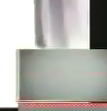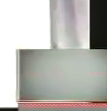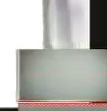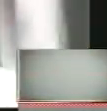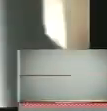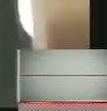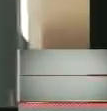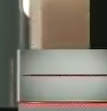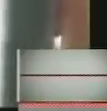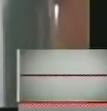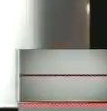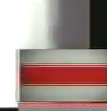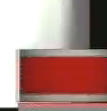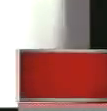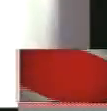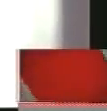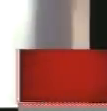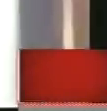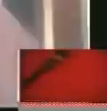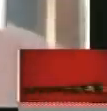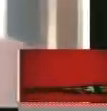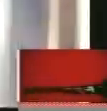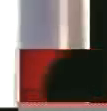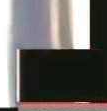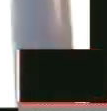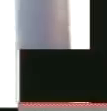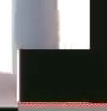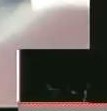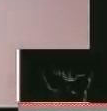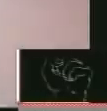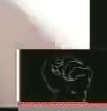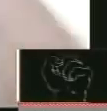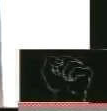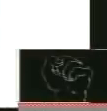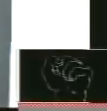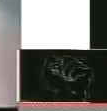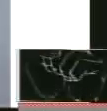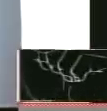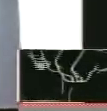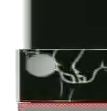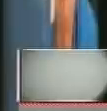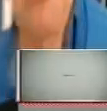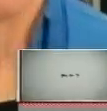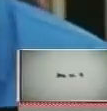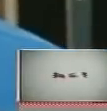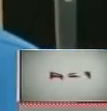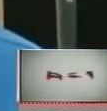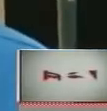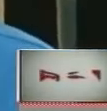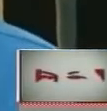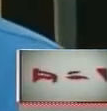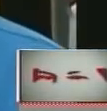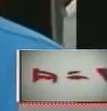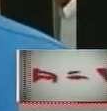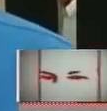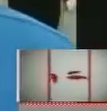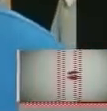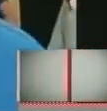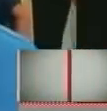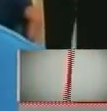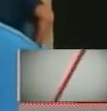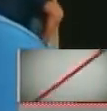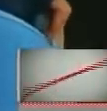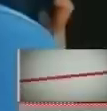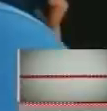pero yo no me dejé. Entonces, no tengan miedo, corran, salte, brinque. La gente salió a recibir